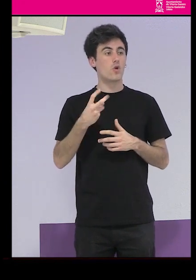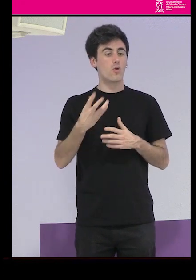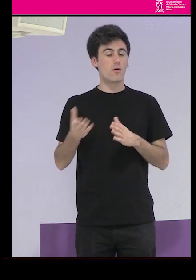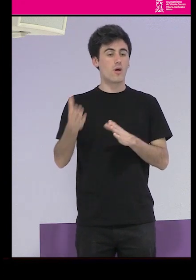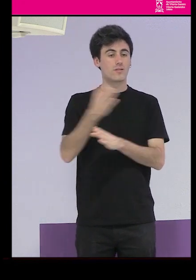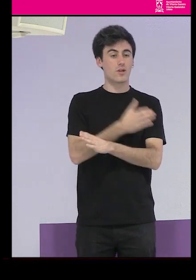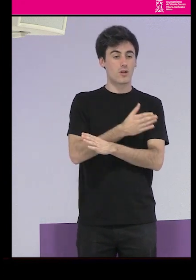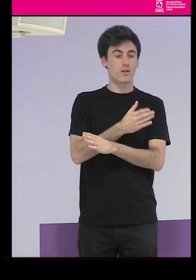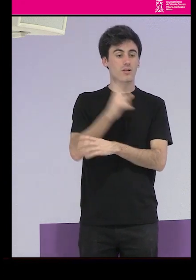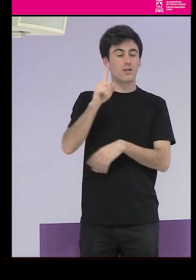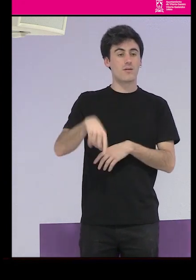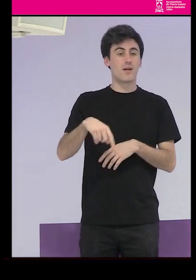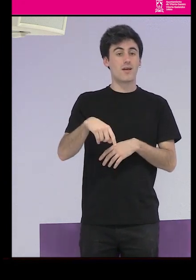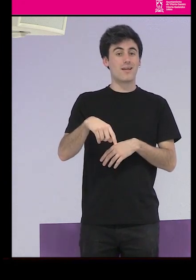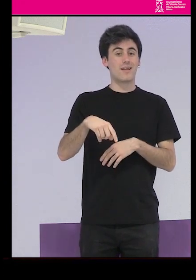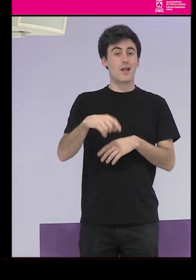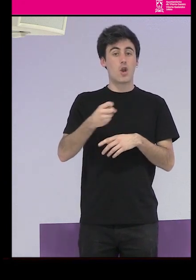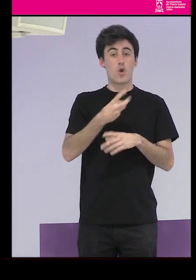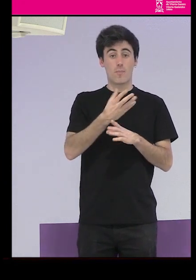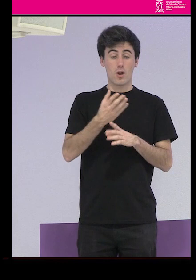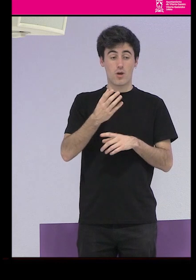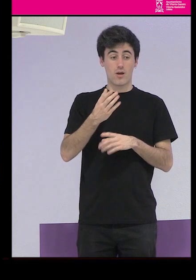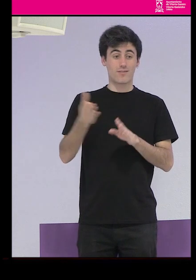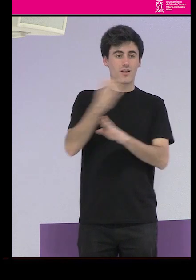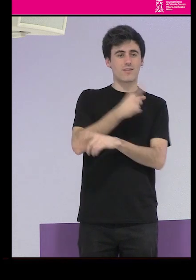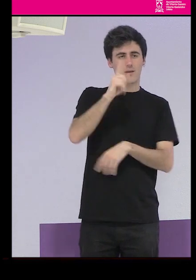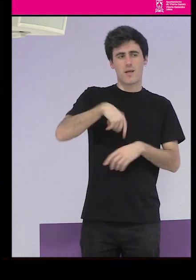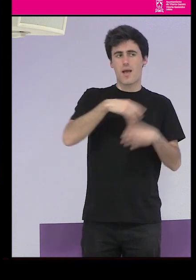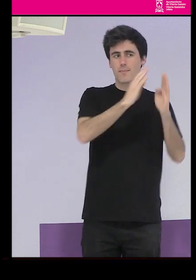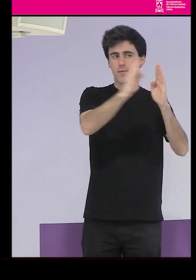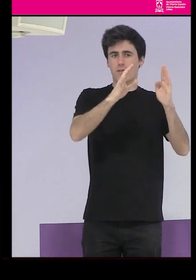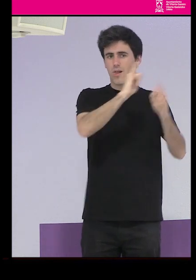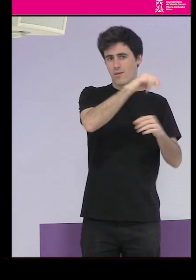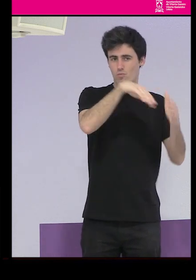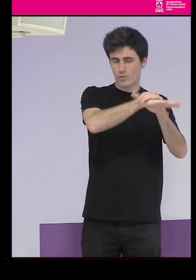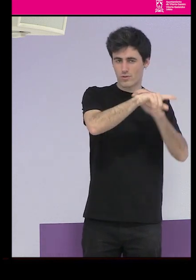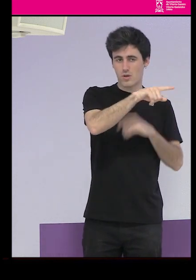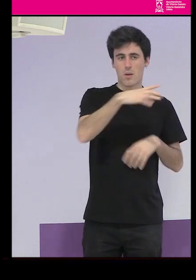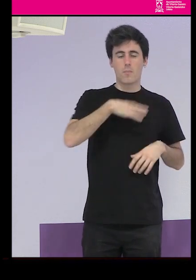de la biblioteca o sea que podéis ir haciendo un poco